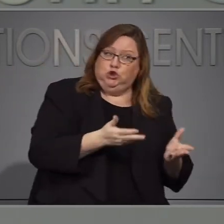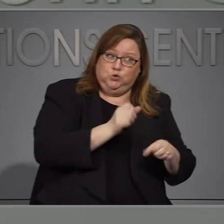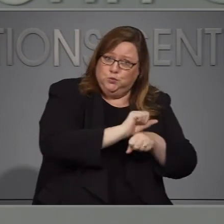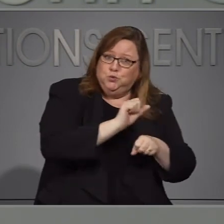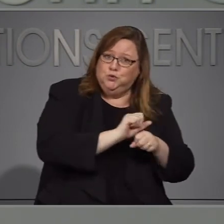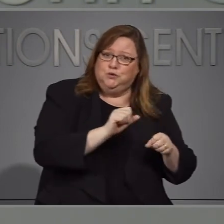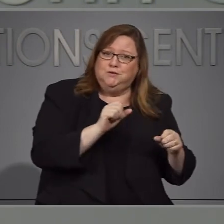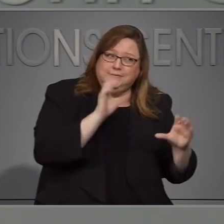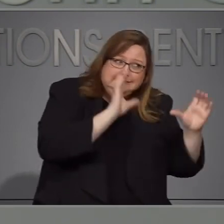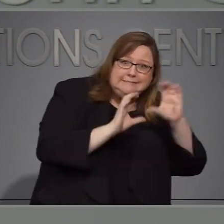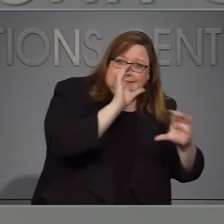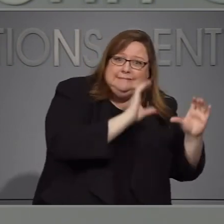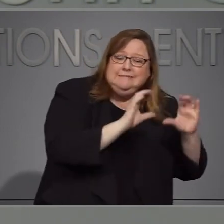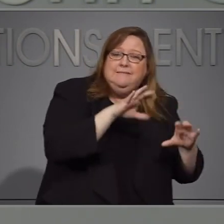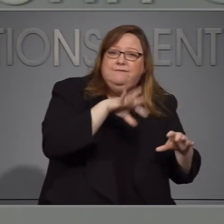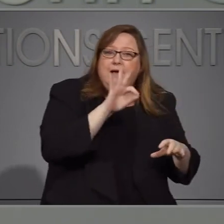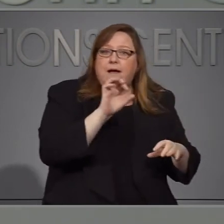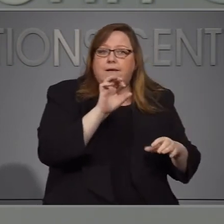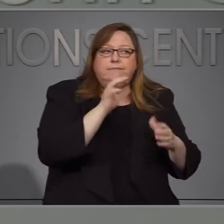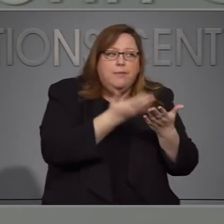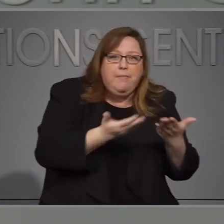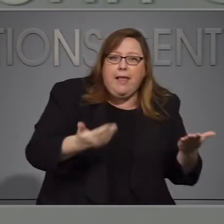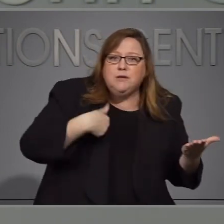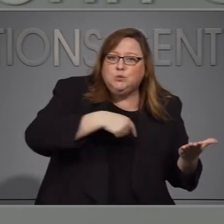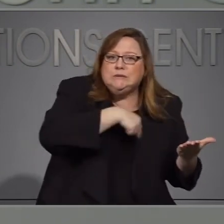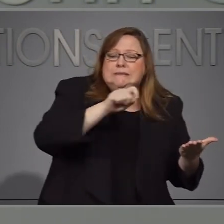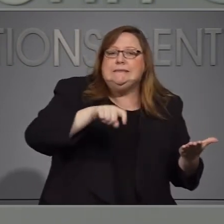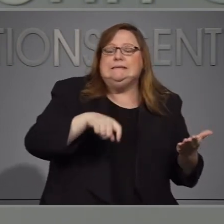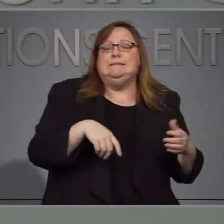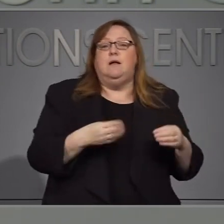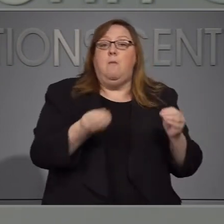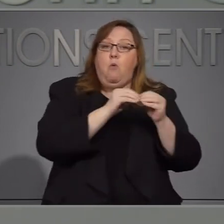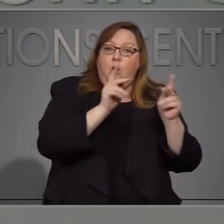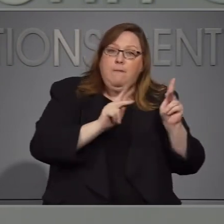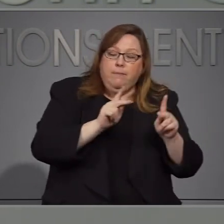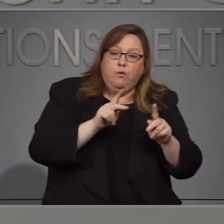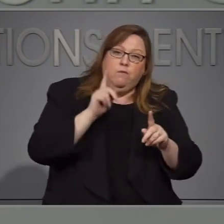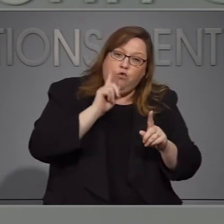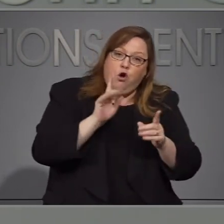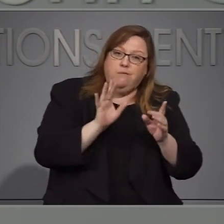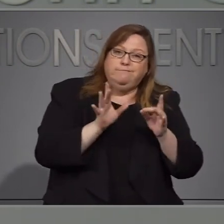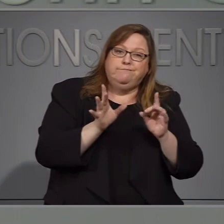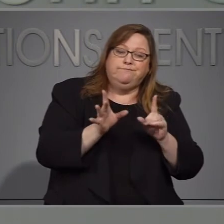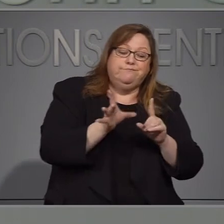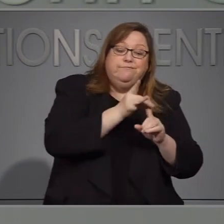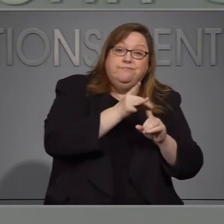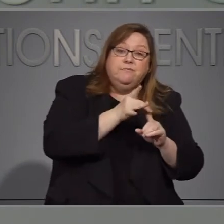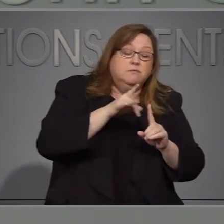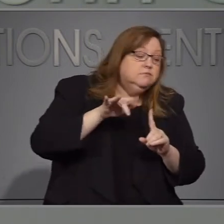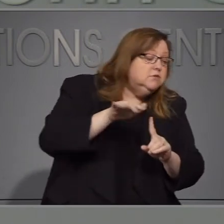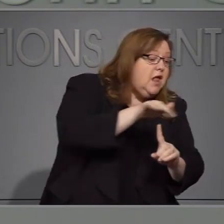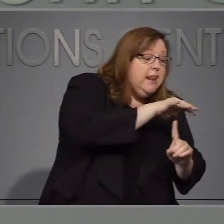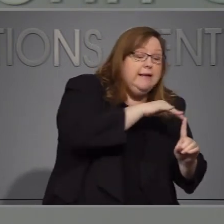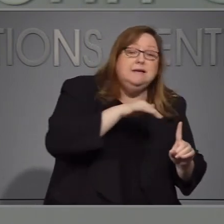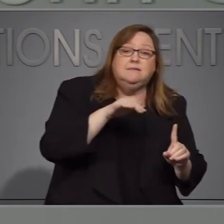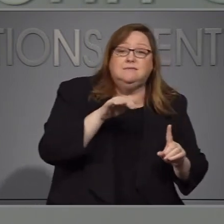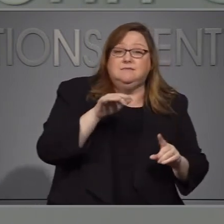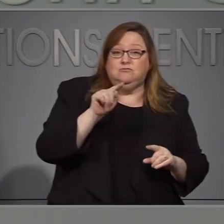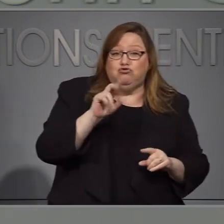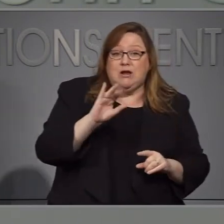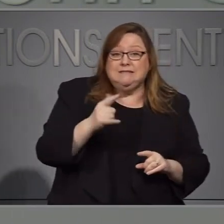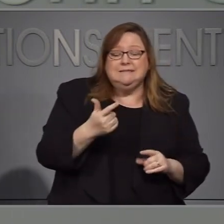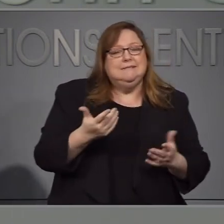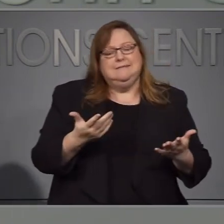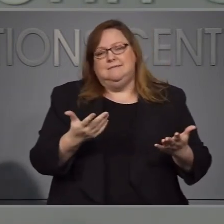en el el rastro en el rastreo de contacto encontrar los suministros para reagentes para acelerar el